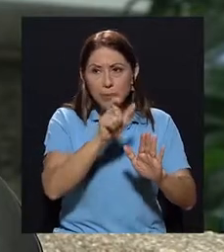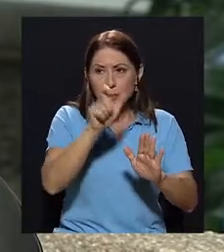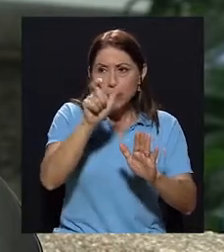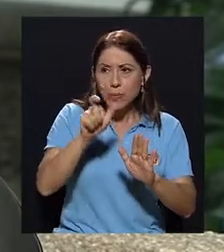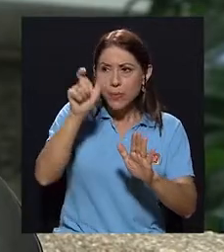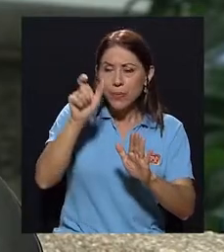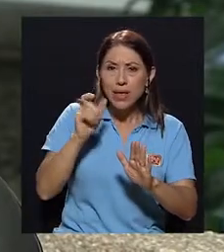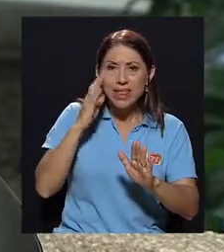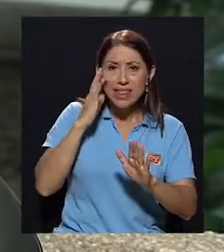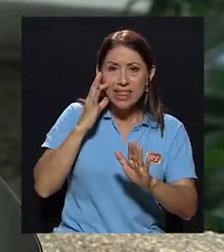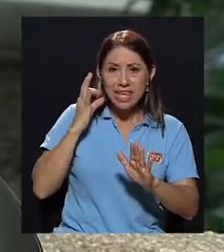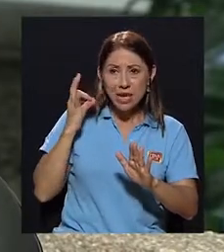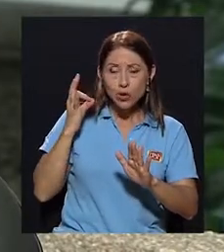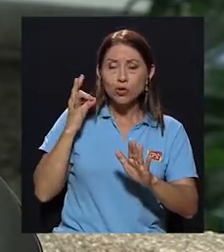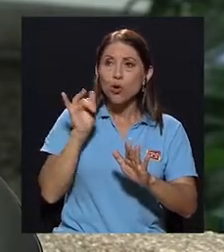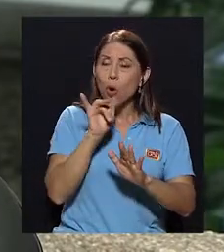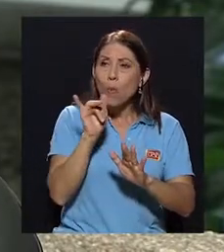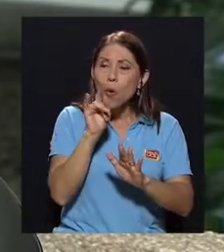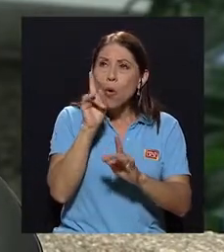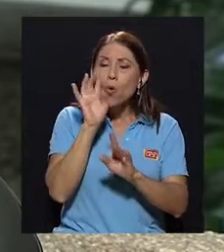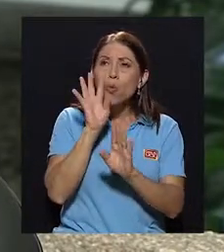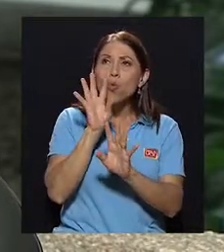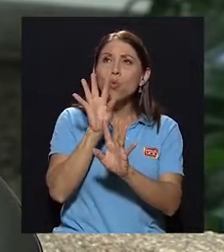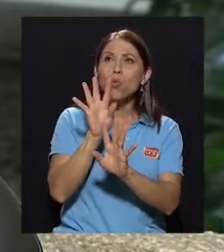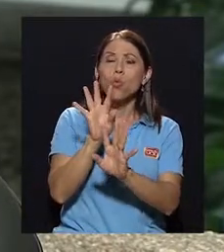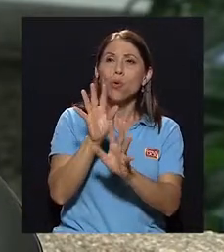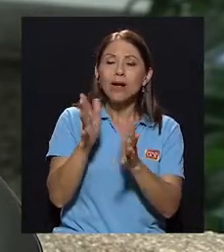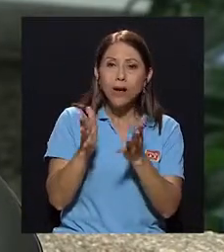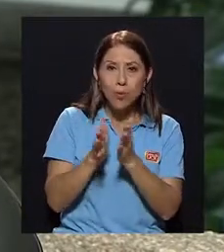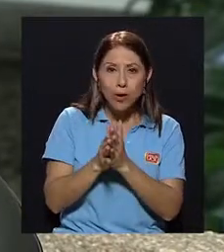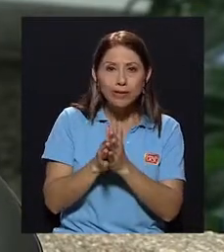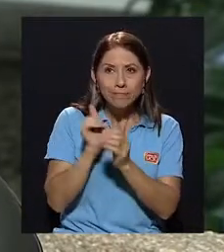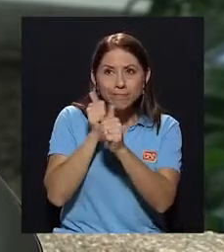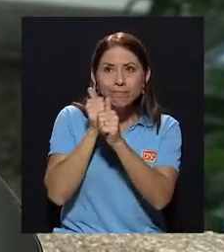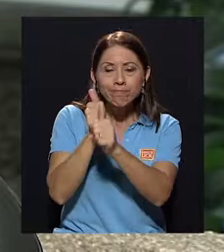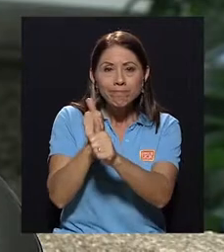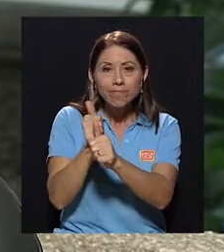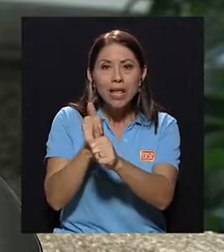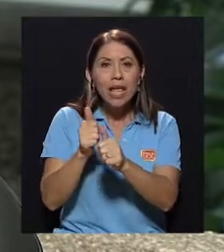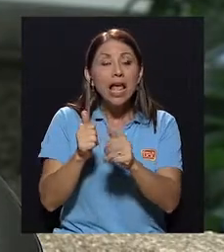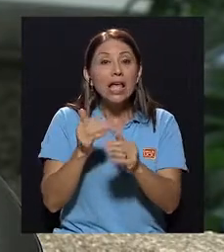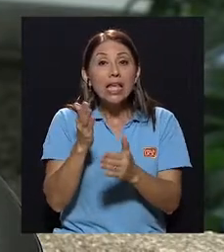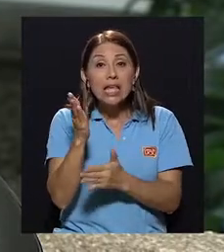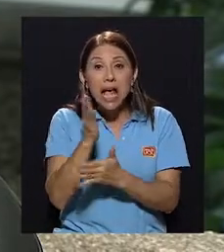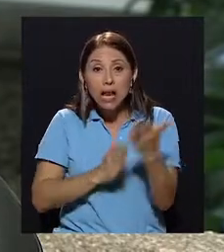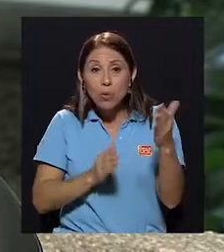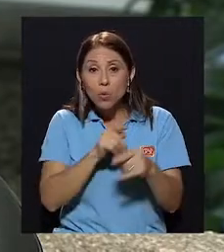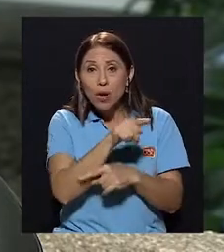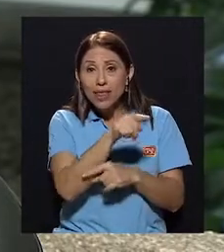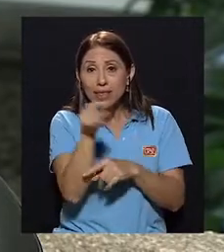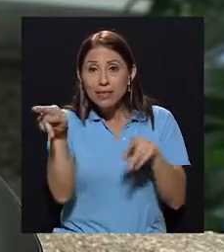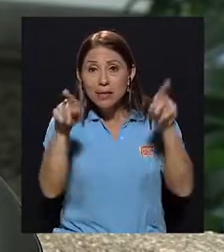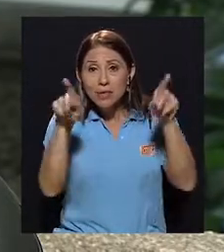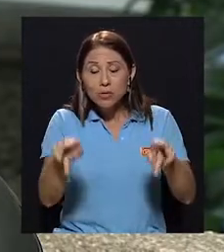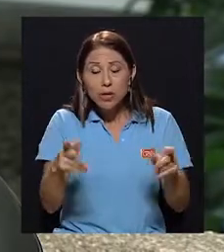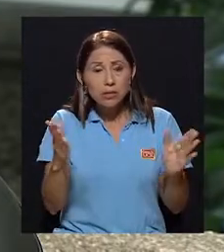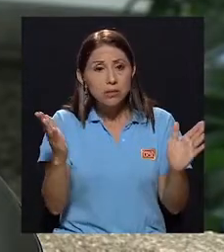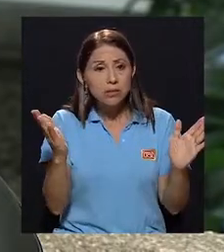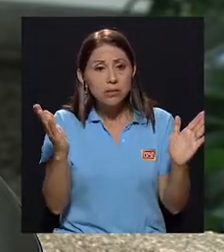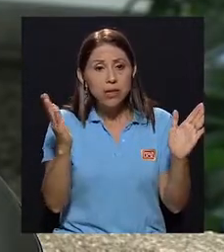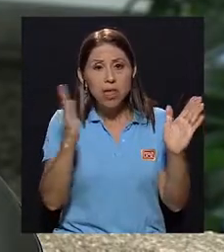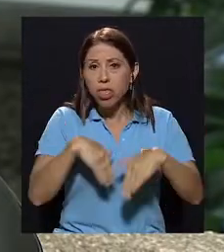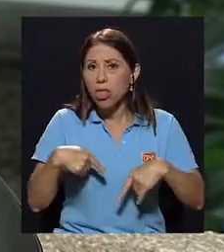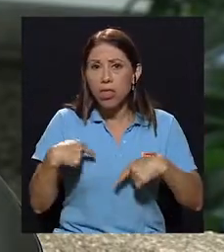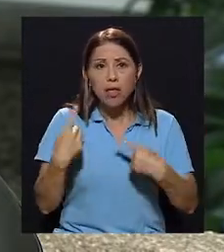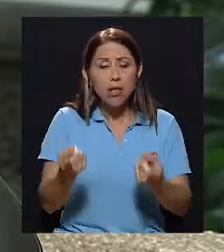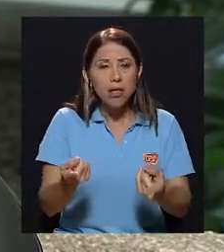ideales, como grandes ideales a seguir y de repente el que uno de esos ideales ya no esté